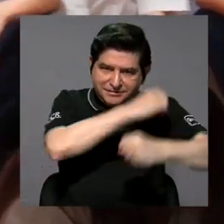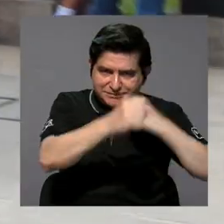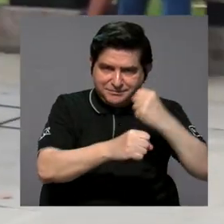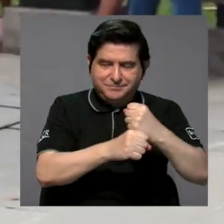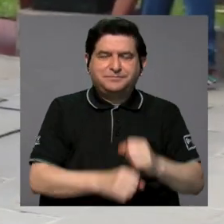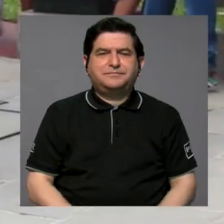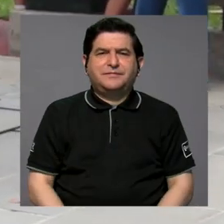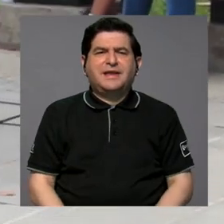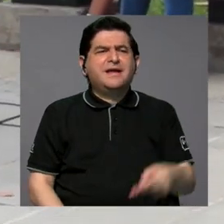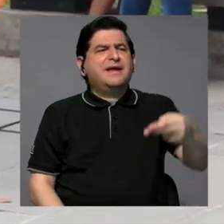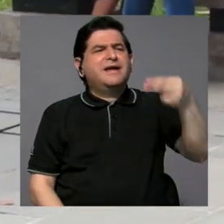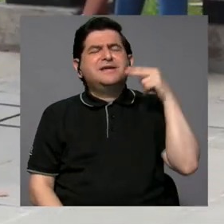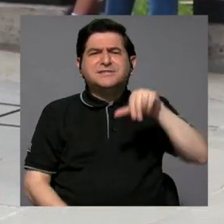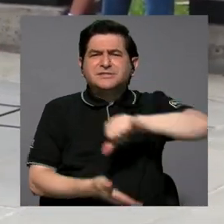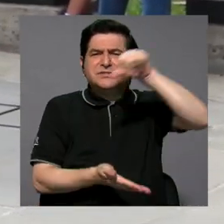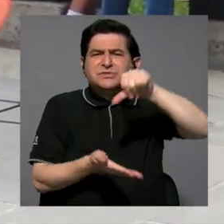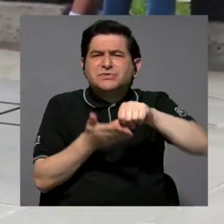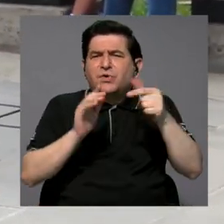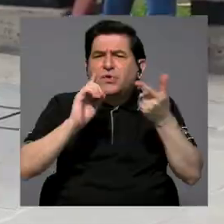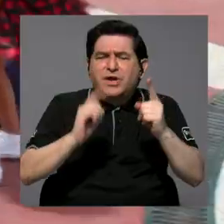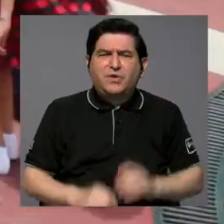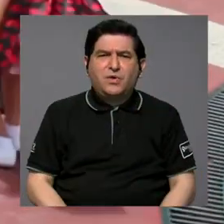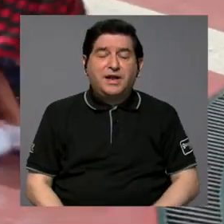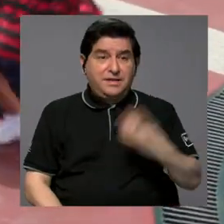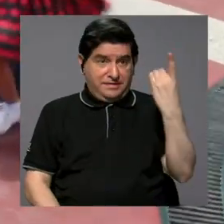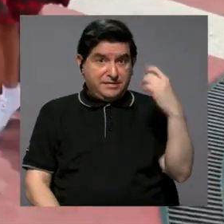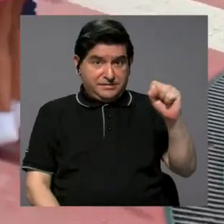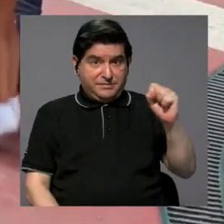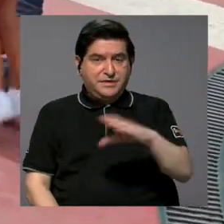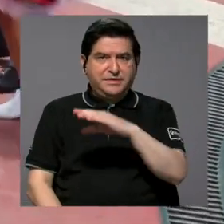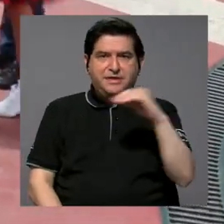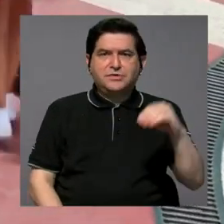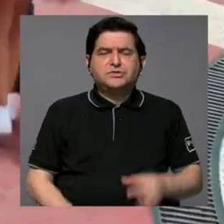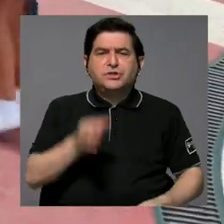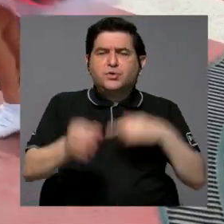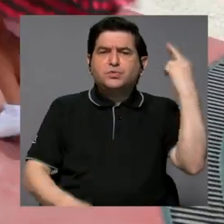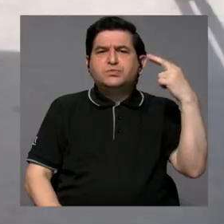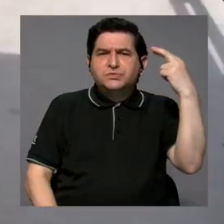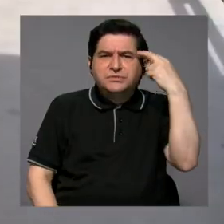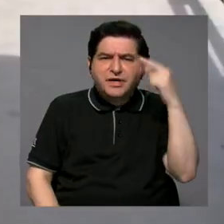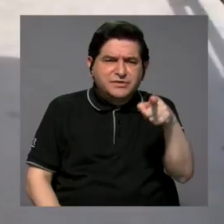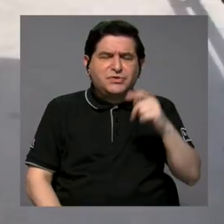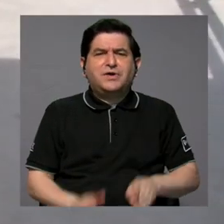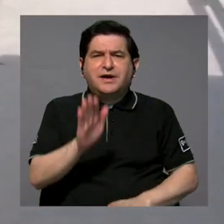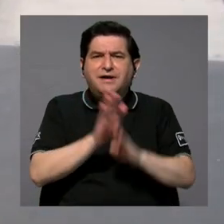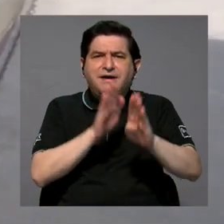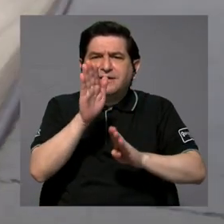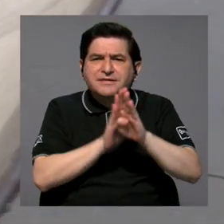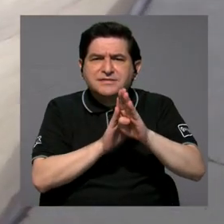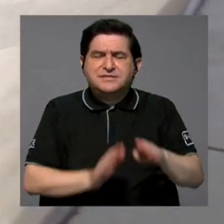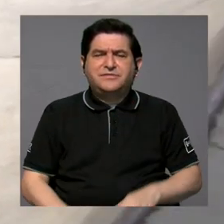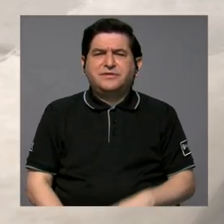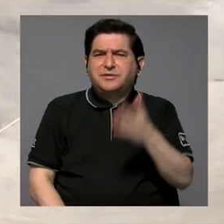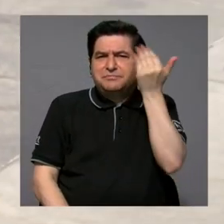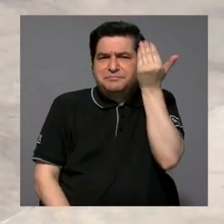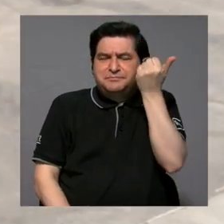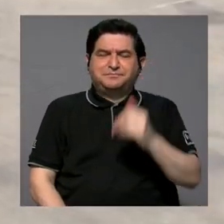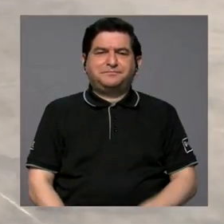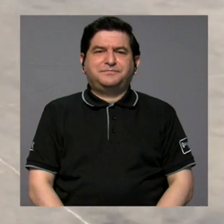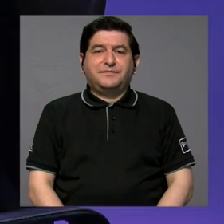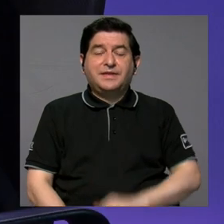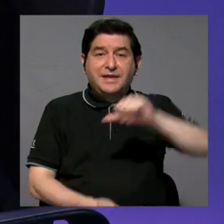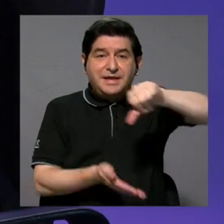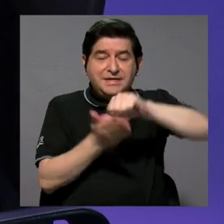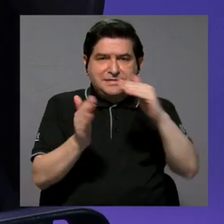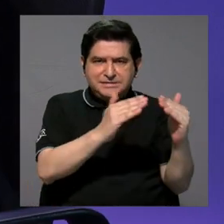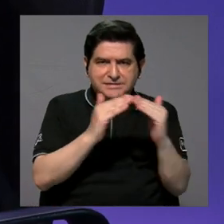edad. ¿Cuál es la historia de este Centro Cívico en Desamparados y cuál es la justificación para desarrollarlo en este cantón? Bueno, cuando los